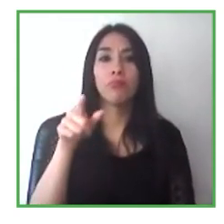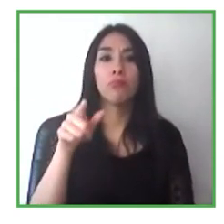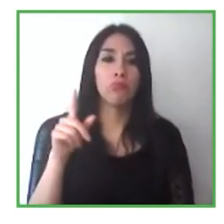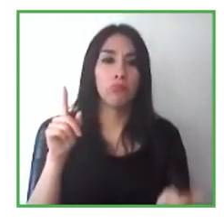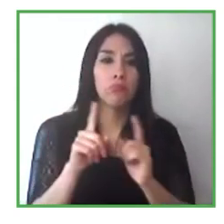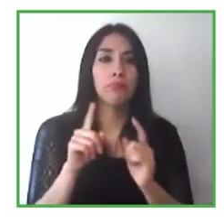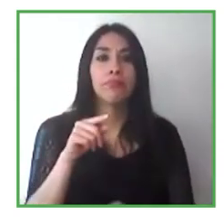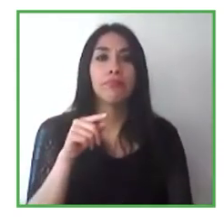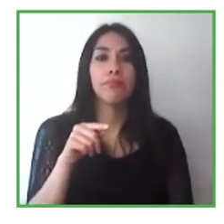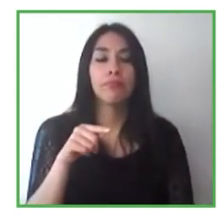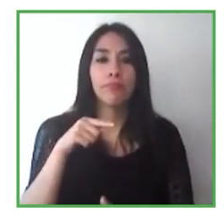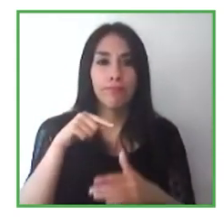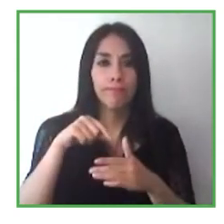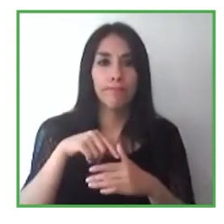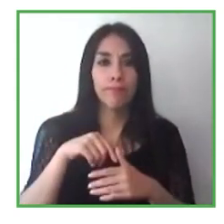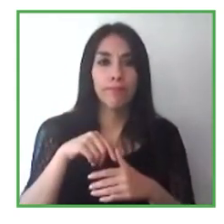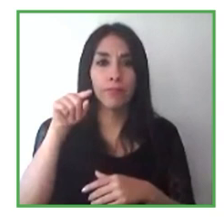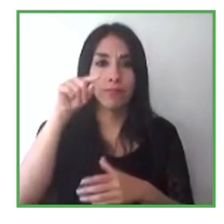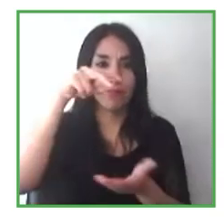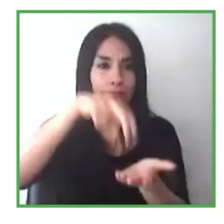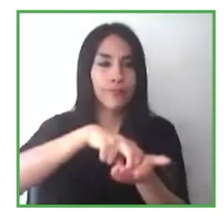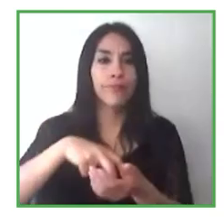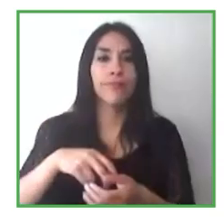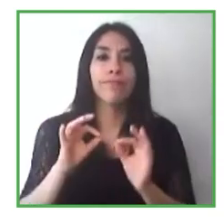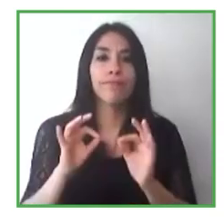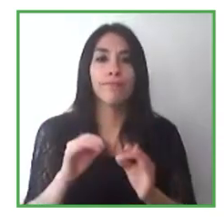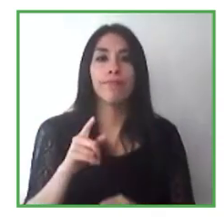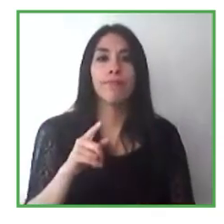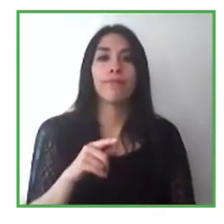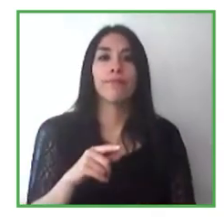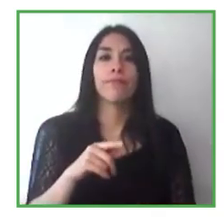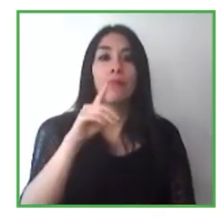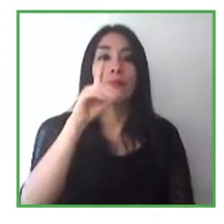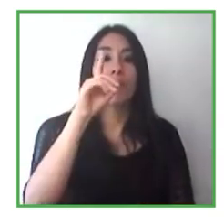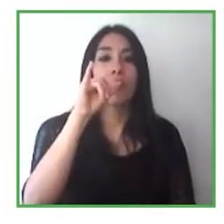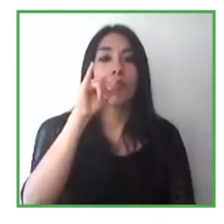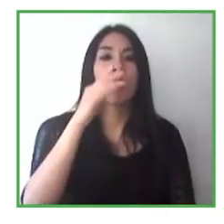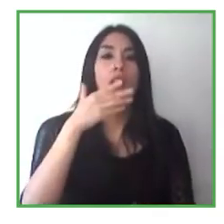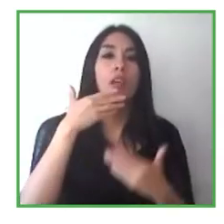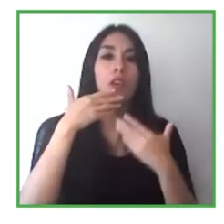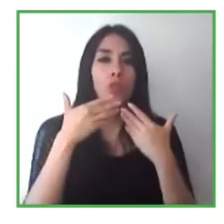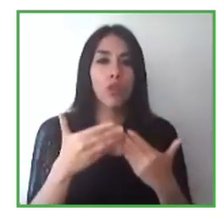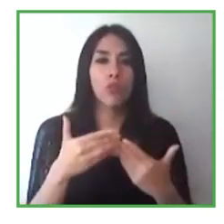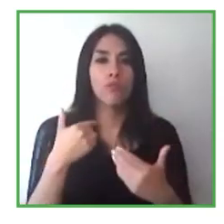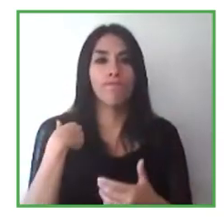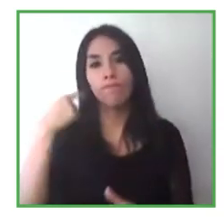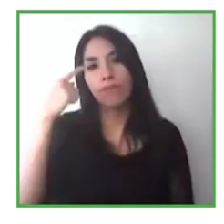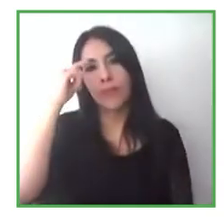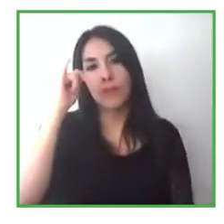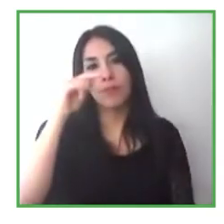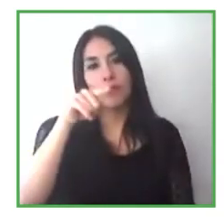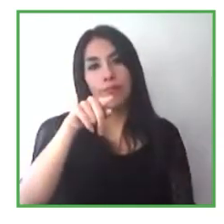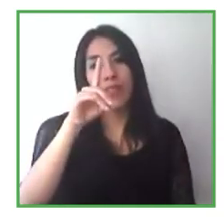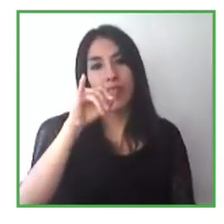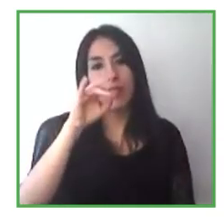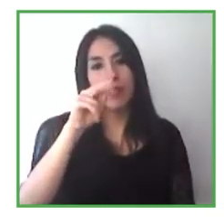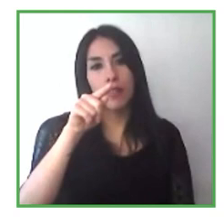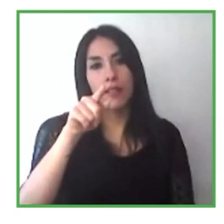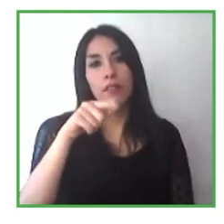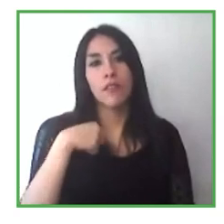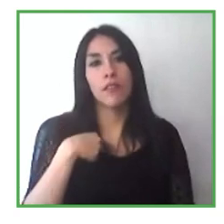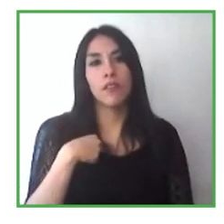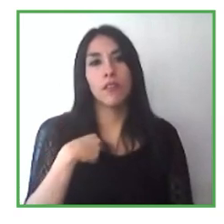Excelente, Dirk, ¿qué piensas tú en el trabajo que estás haciendo? Porque estás, tienen los candidatos en Bélgica, las personas con